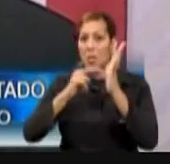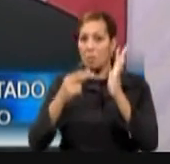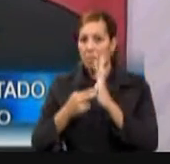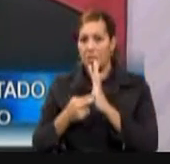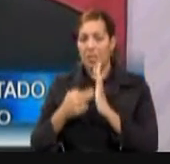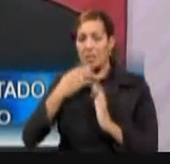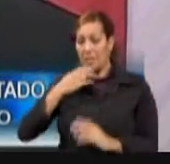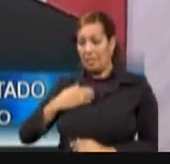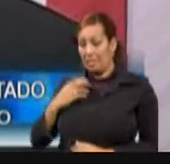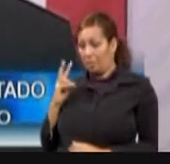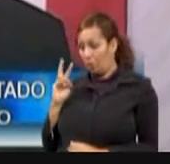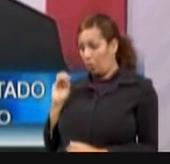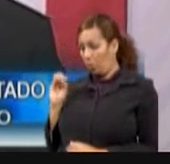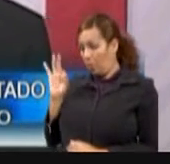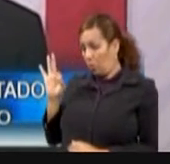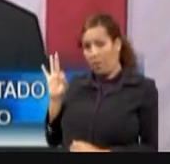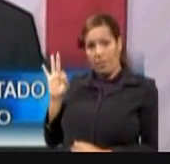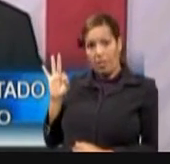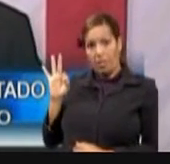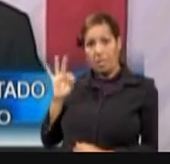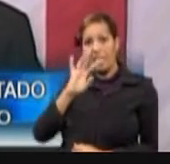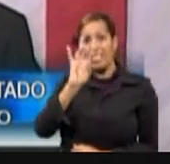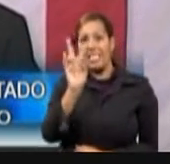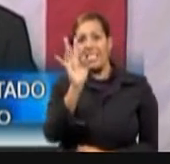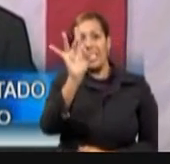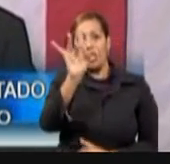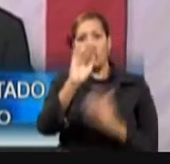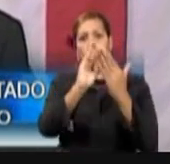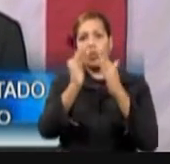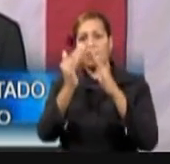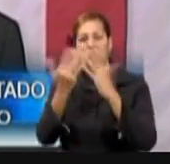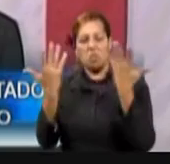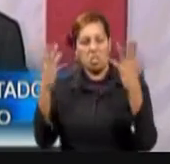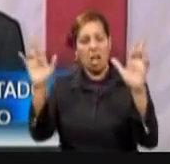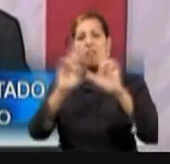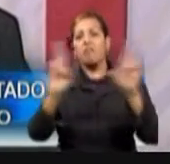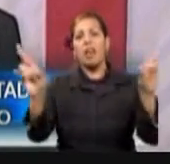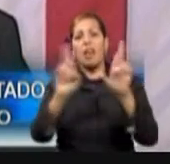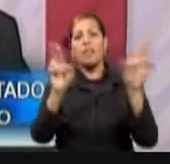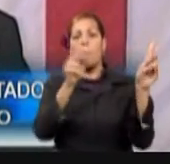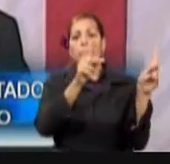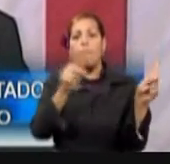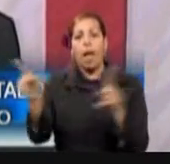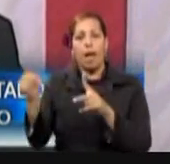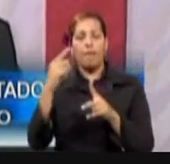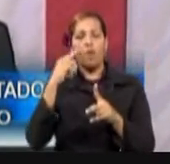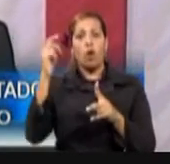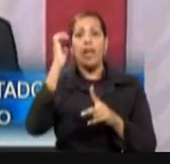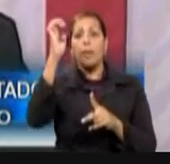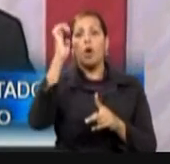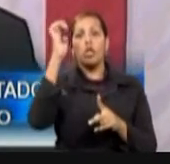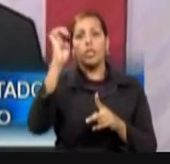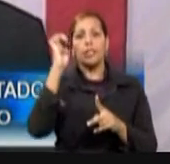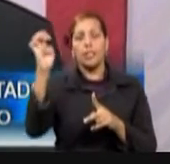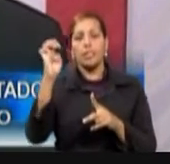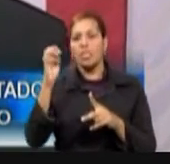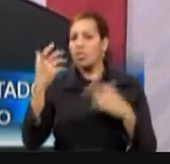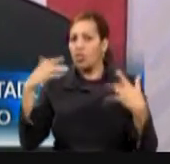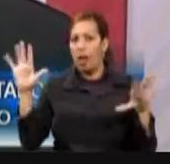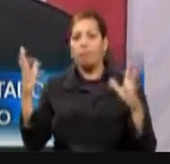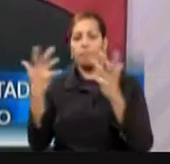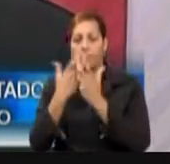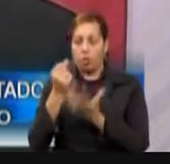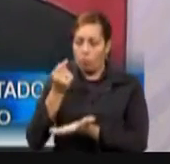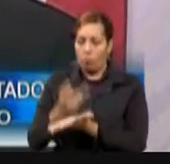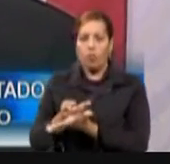de 2009 los 78 municipios están al día con sus planes operacionales de emergencia debidamente